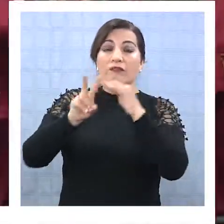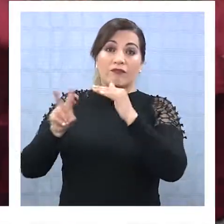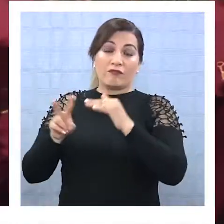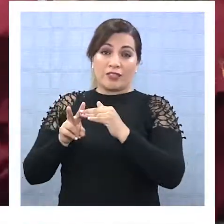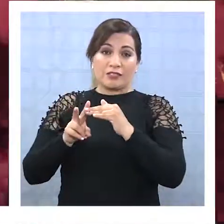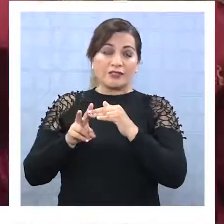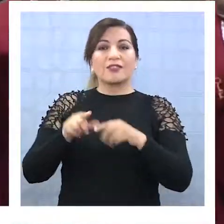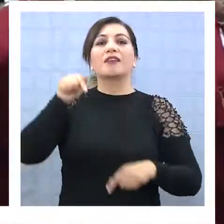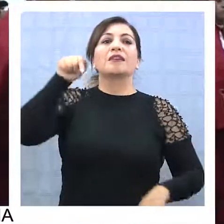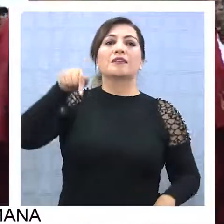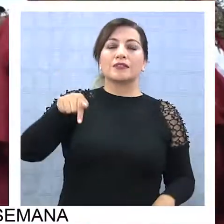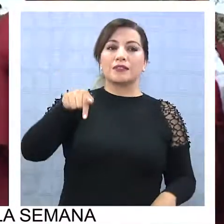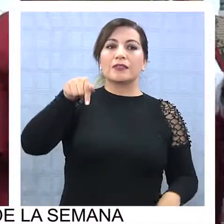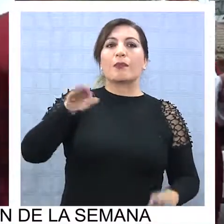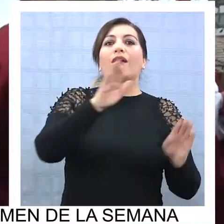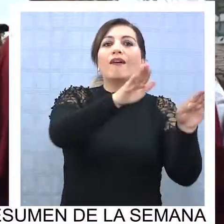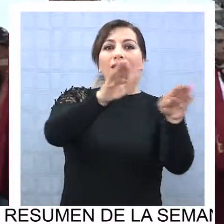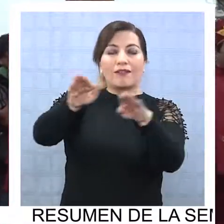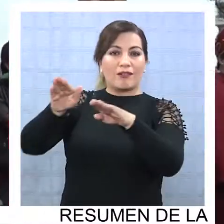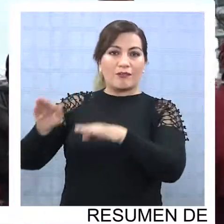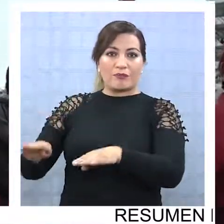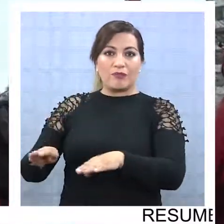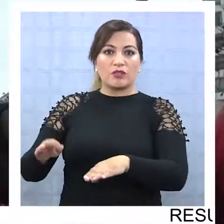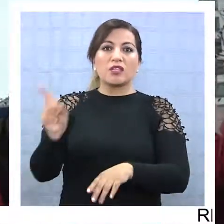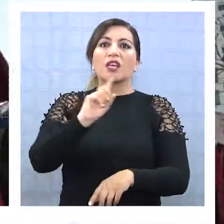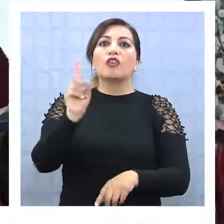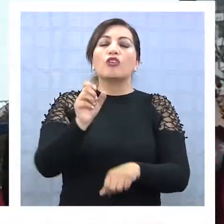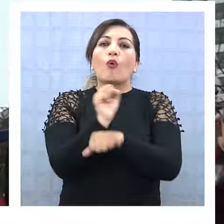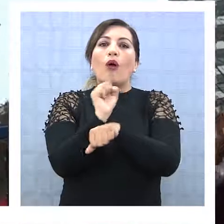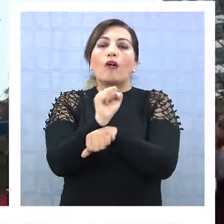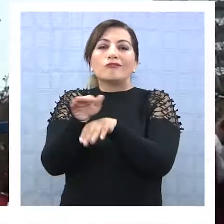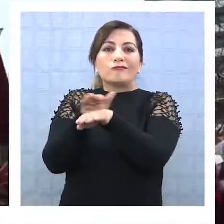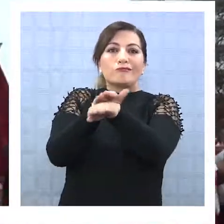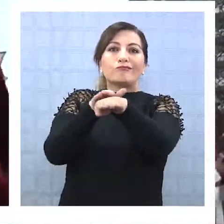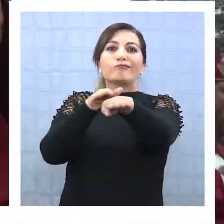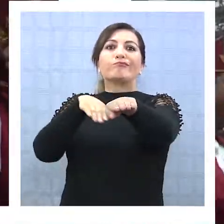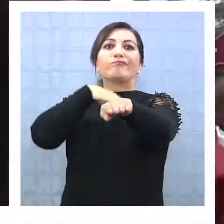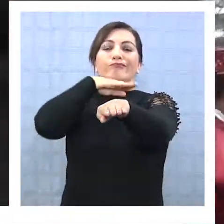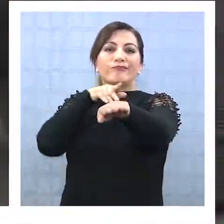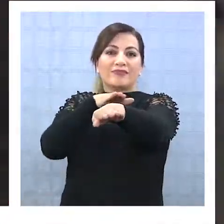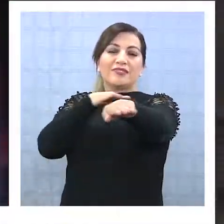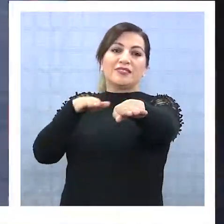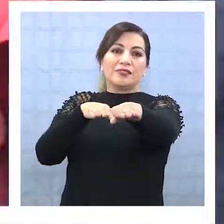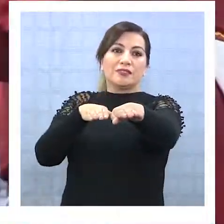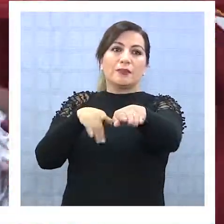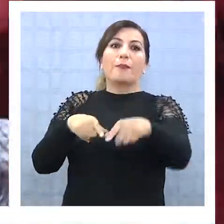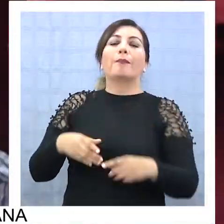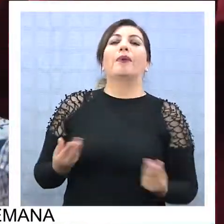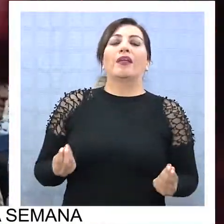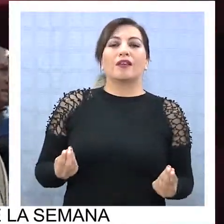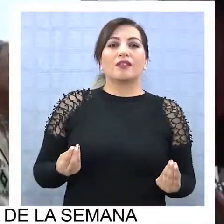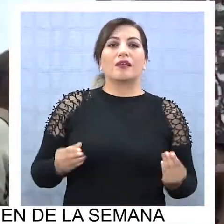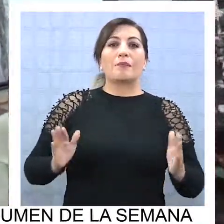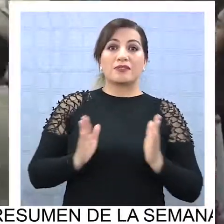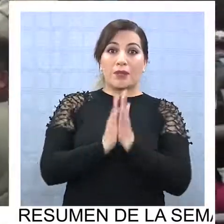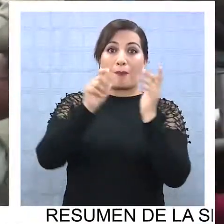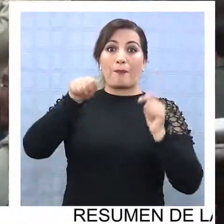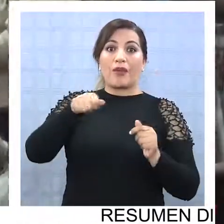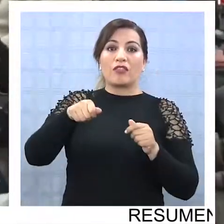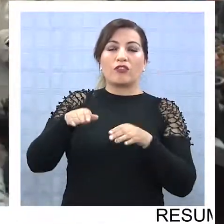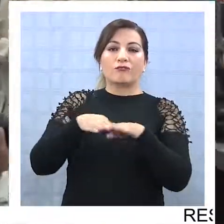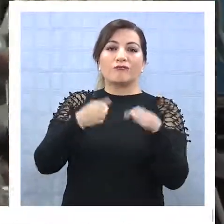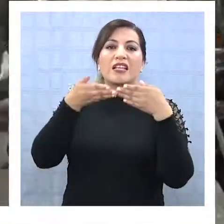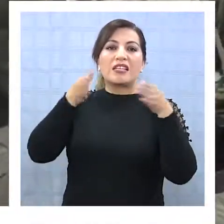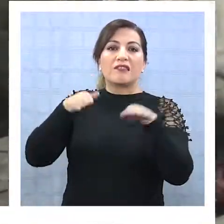la península para que colaboren y no estacionen los vehículos, impidiendo el recorrido del santo por las